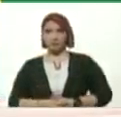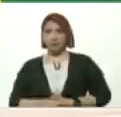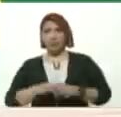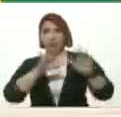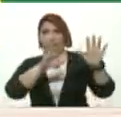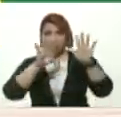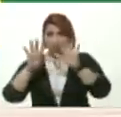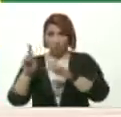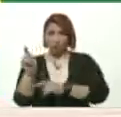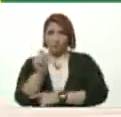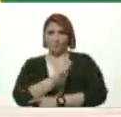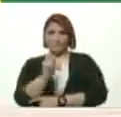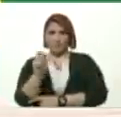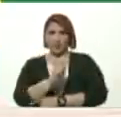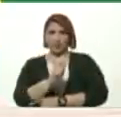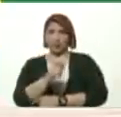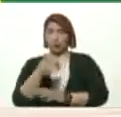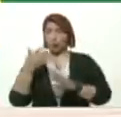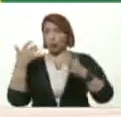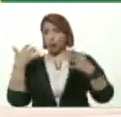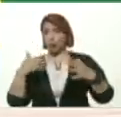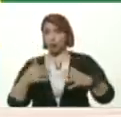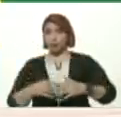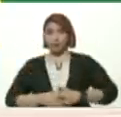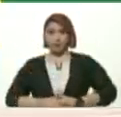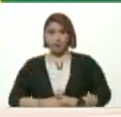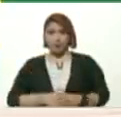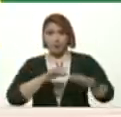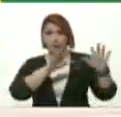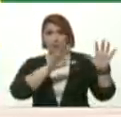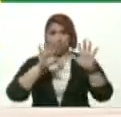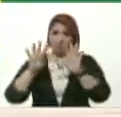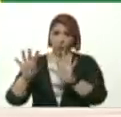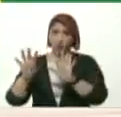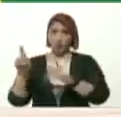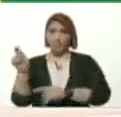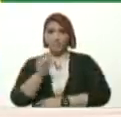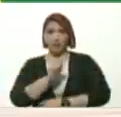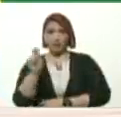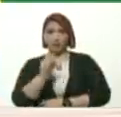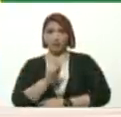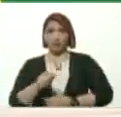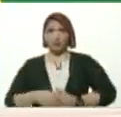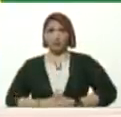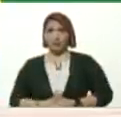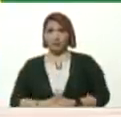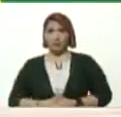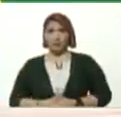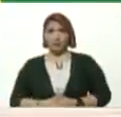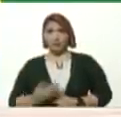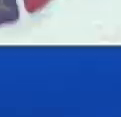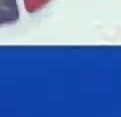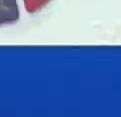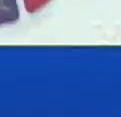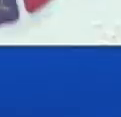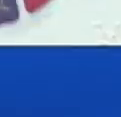Diecinueve meses Venimos Diecinueve meses De pandemia